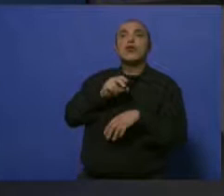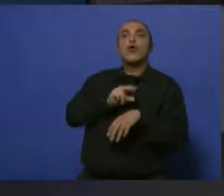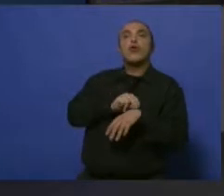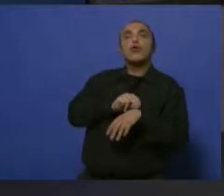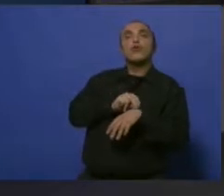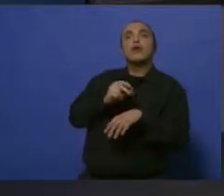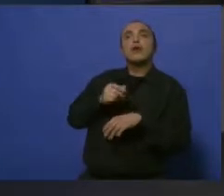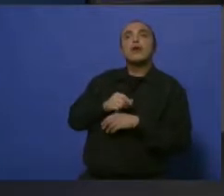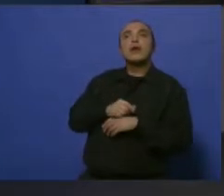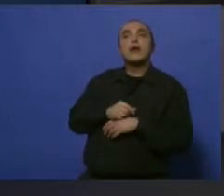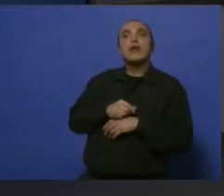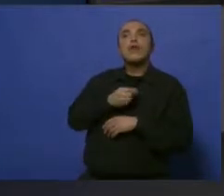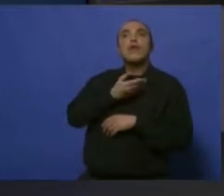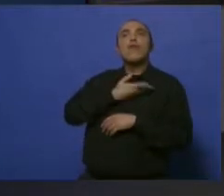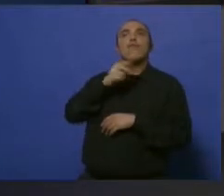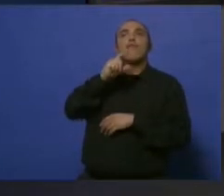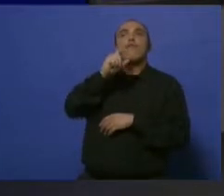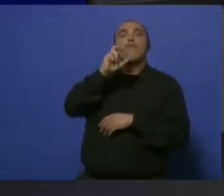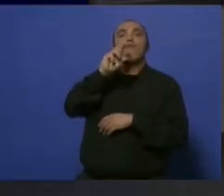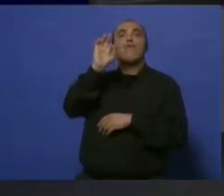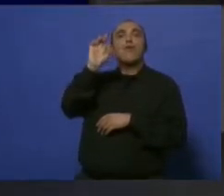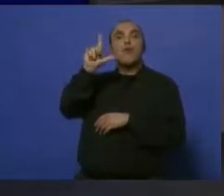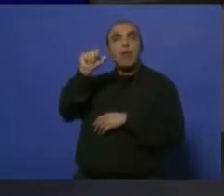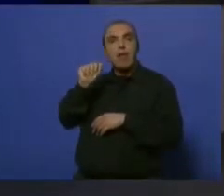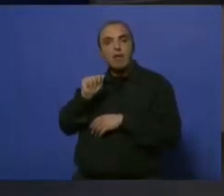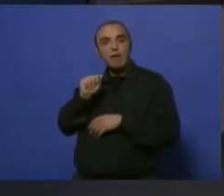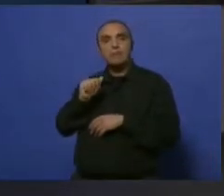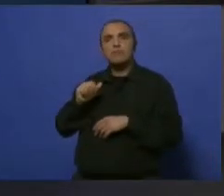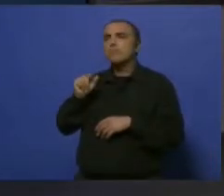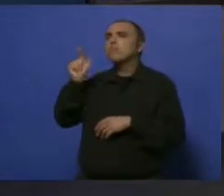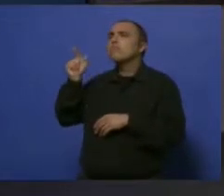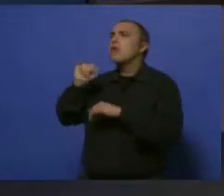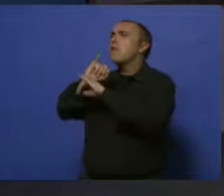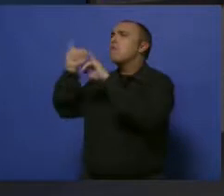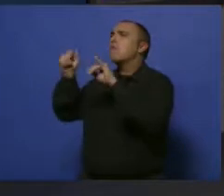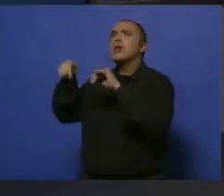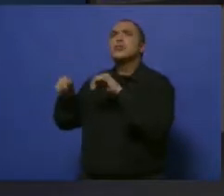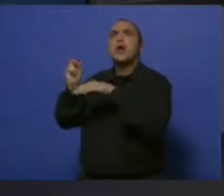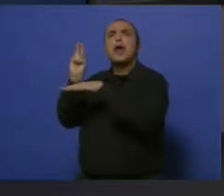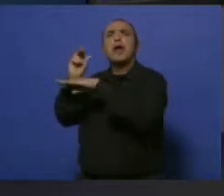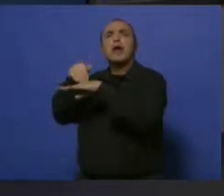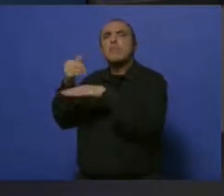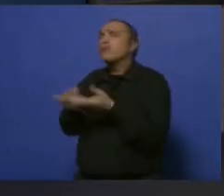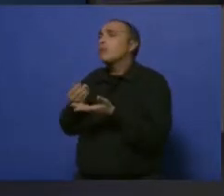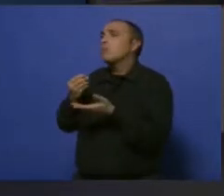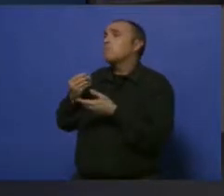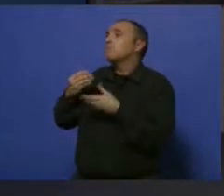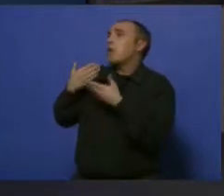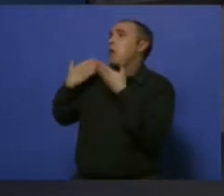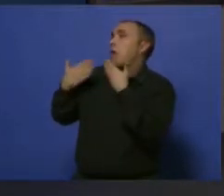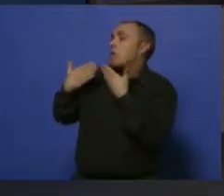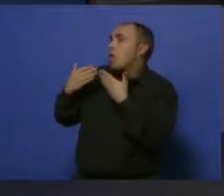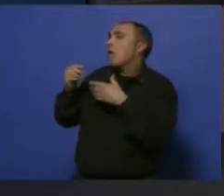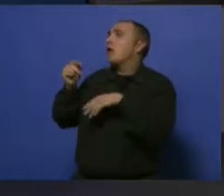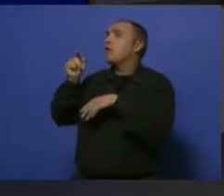doctora responsable a nivel provincial. Ahora queríamos saber qué información manejan ustedes en Villamaría. Con el director han hablado, han cambiado algún protocolo de atención